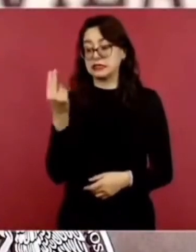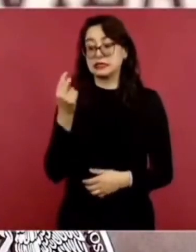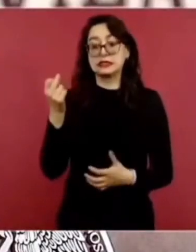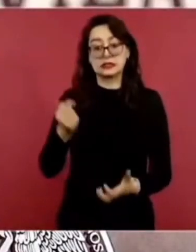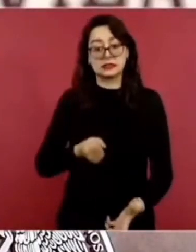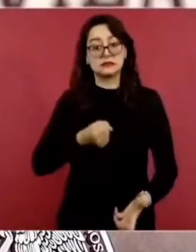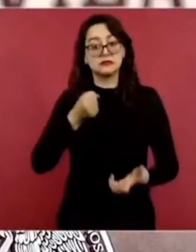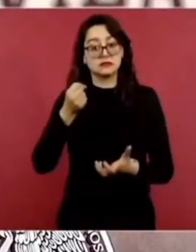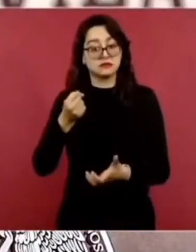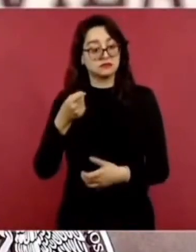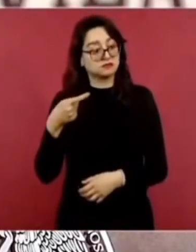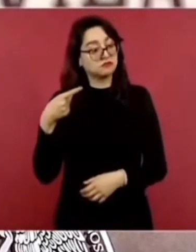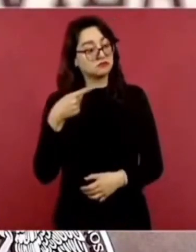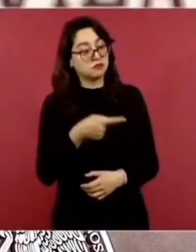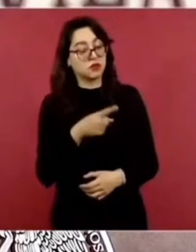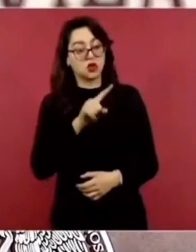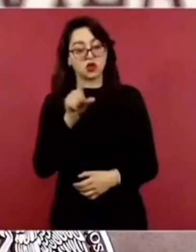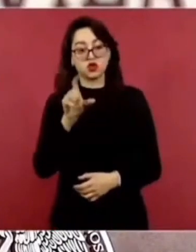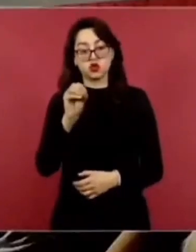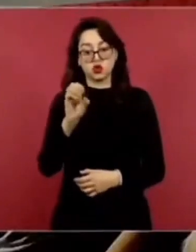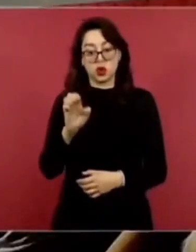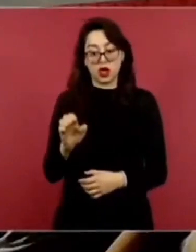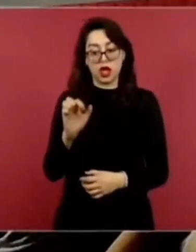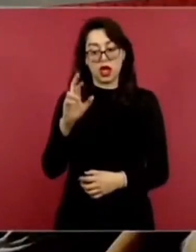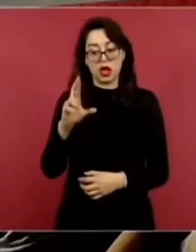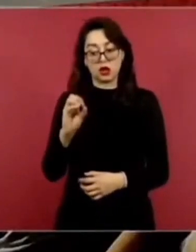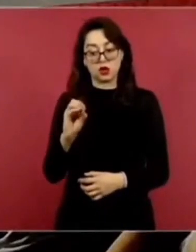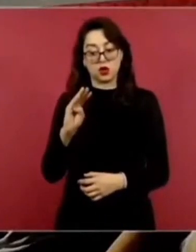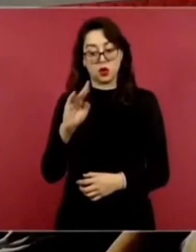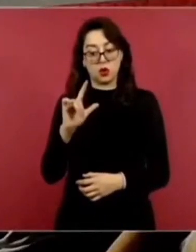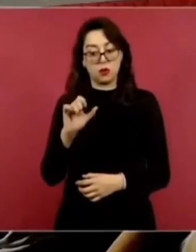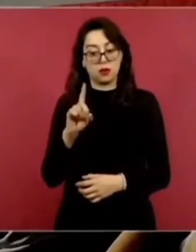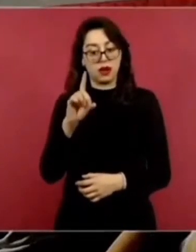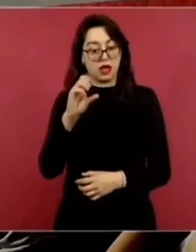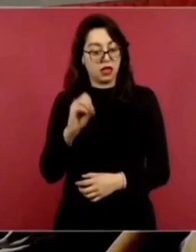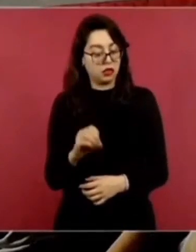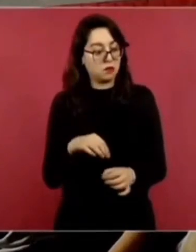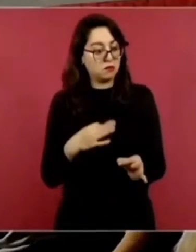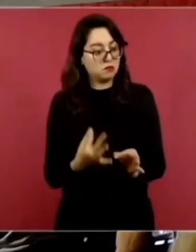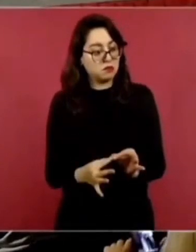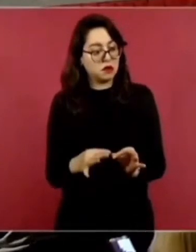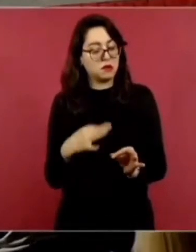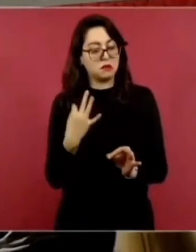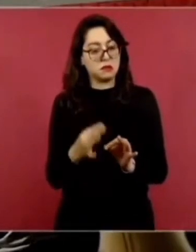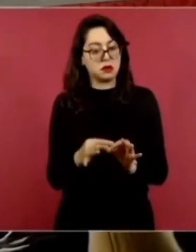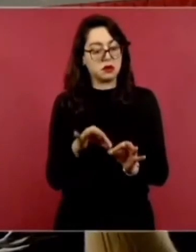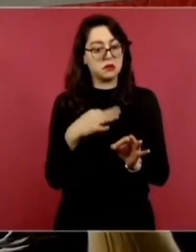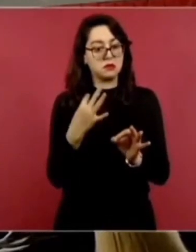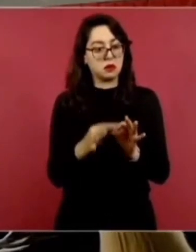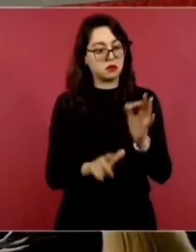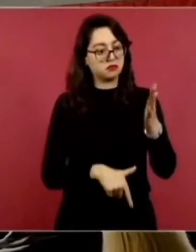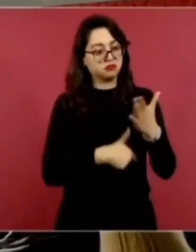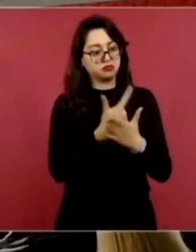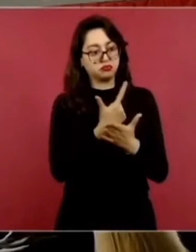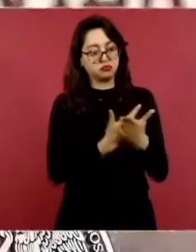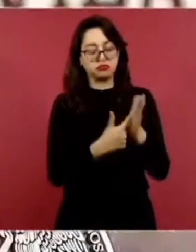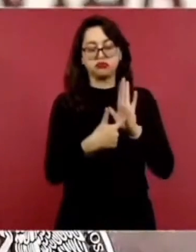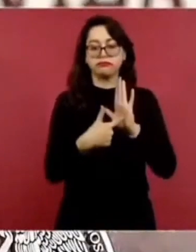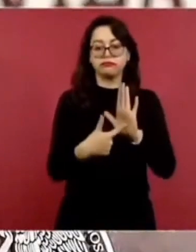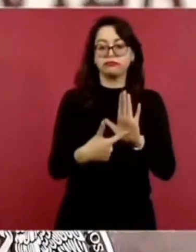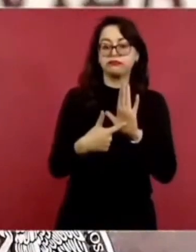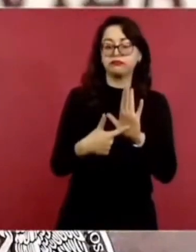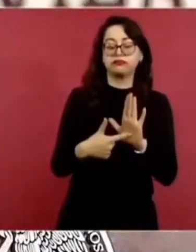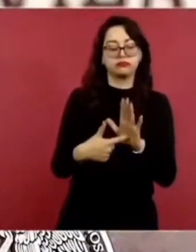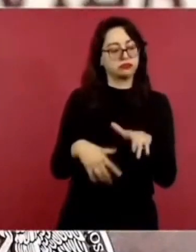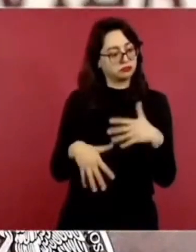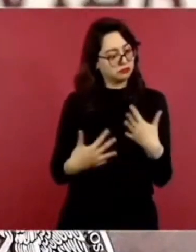el maestro Zoé Robledo y que nos informa puntualmente de sus avances. De las 23 entidades